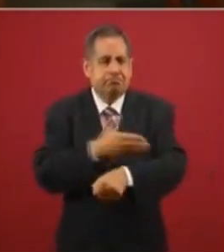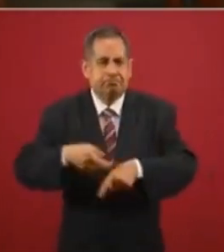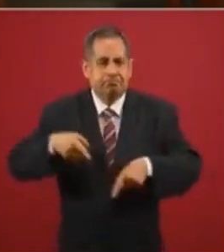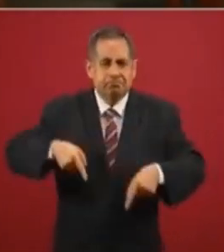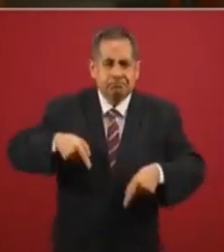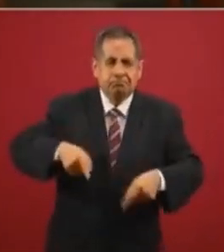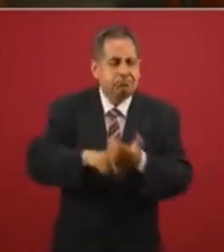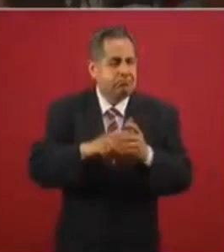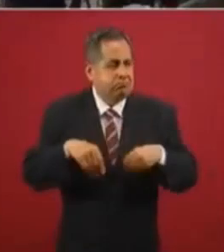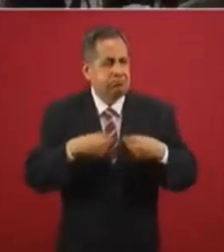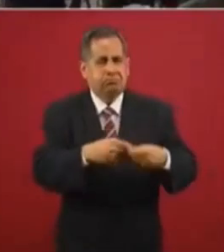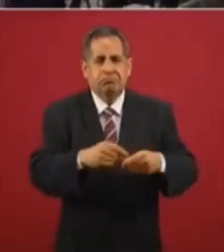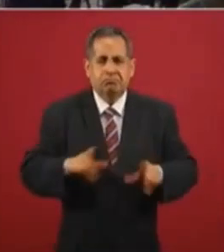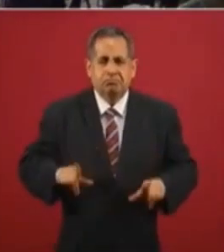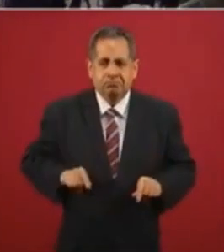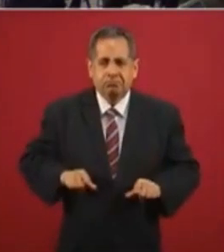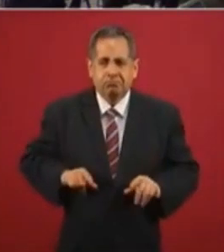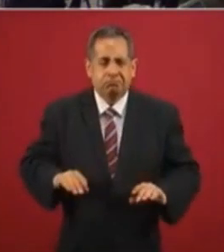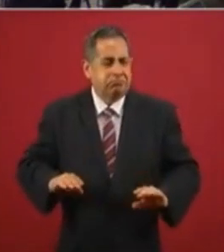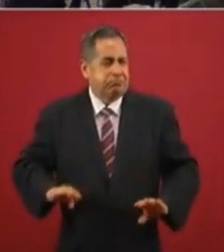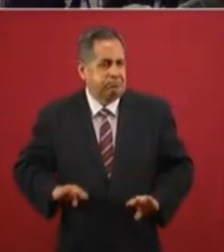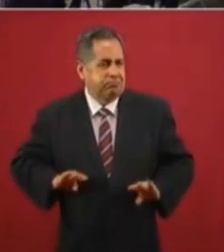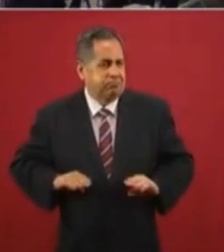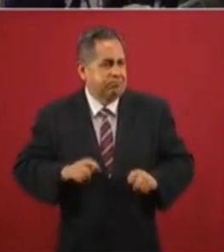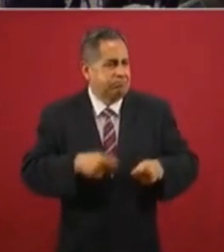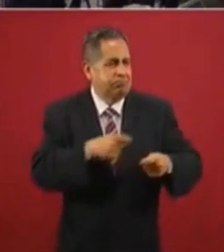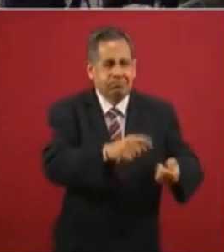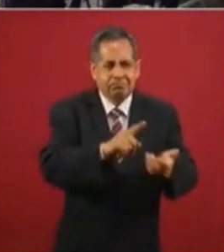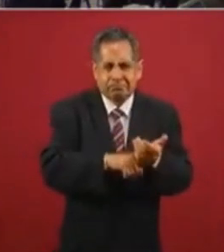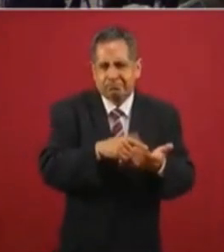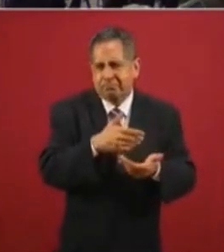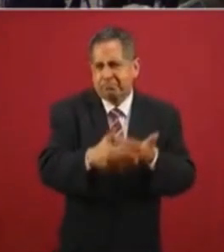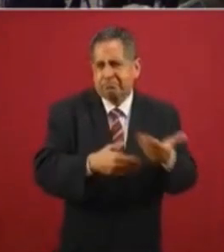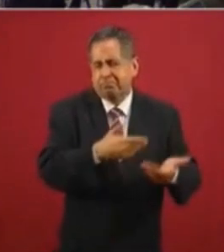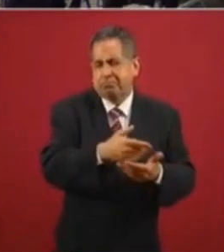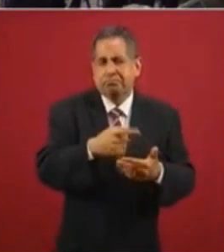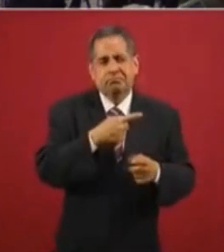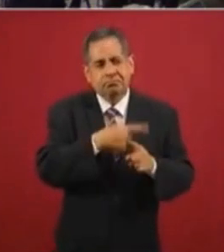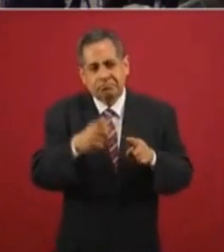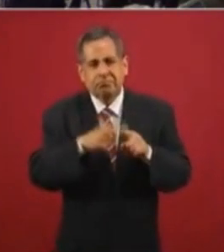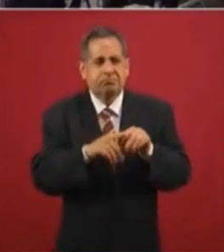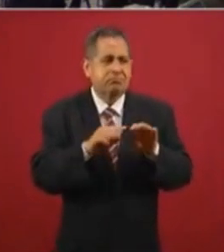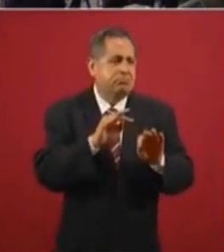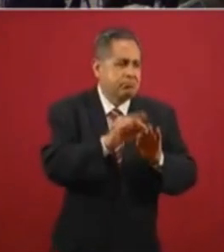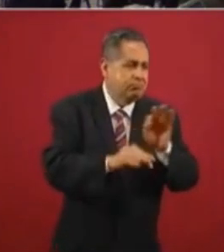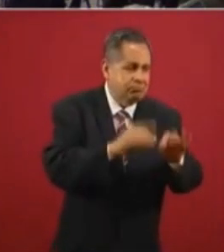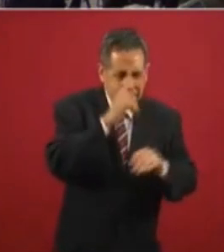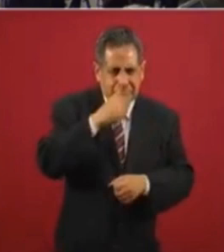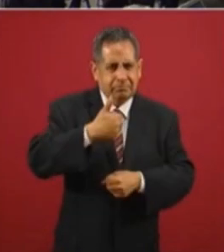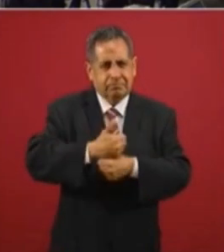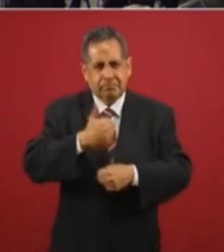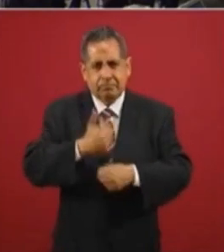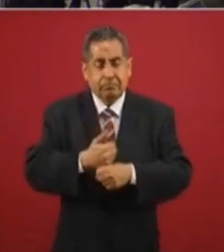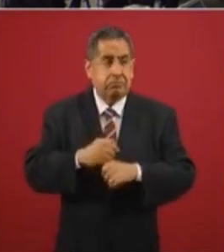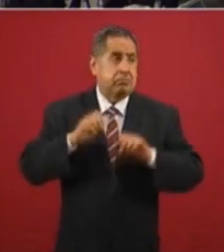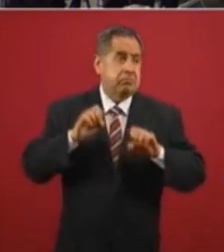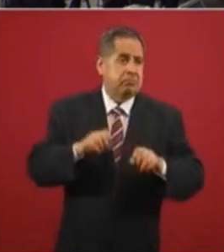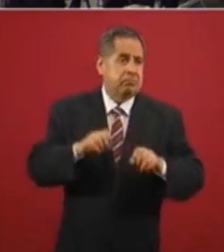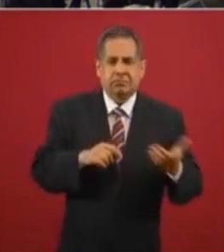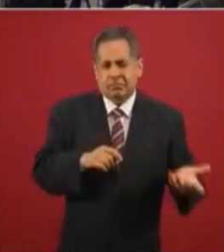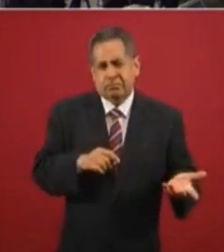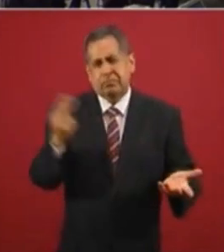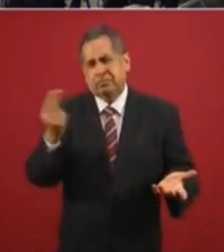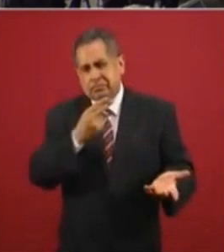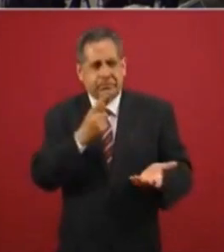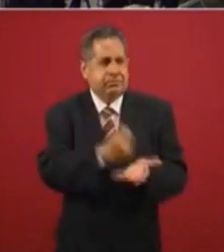suministros como pañales y, en algunos casos, infraestructura básica, las albercas para los abuelos. No es un lujo, es una necesidad